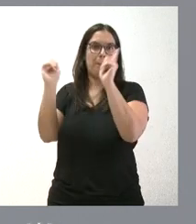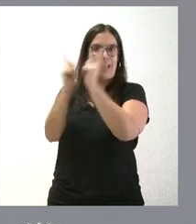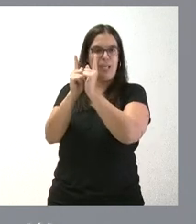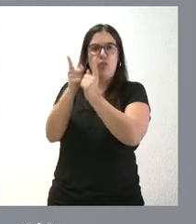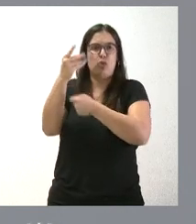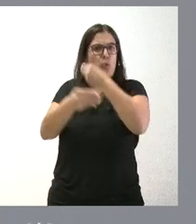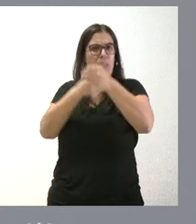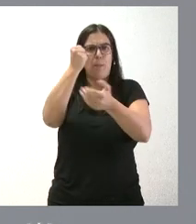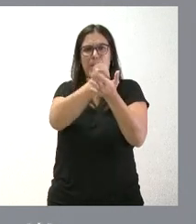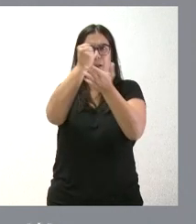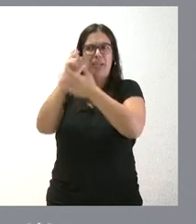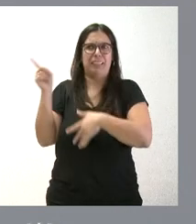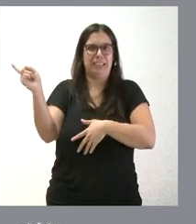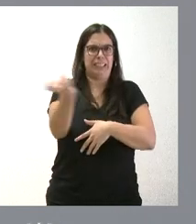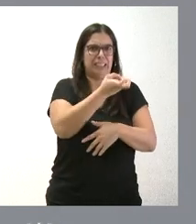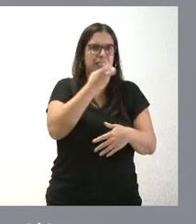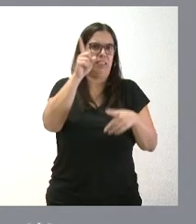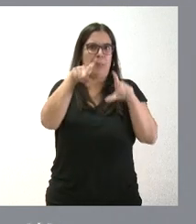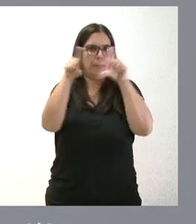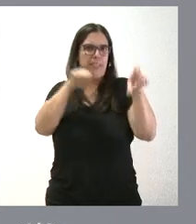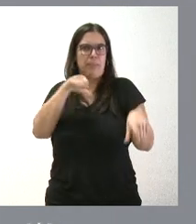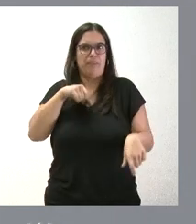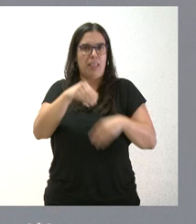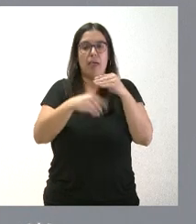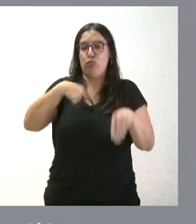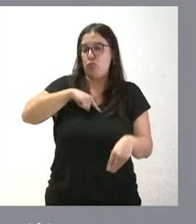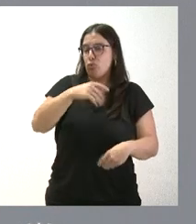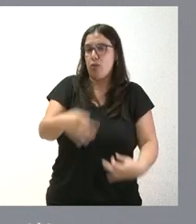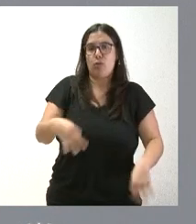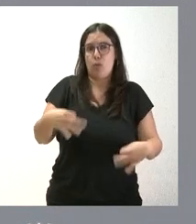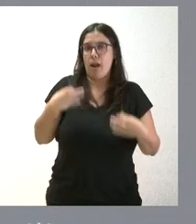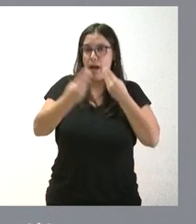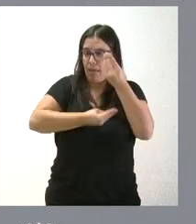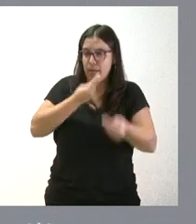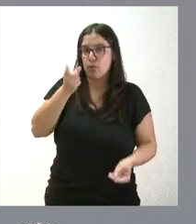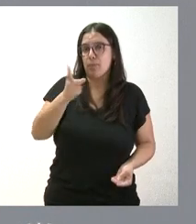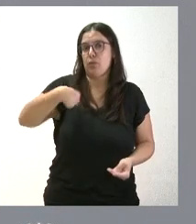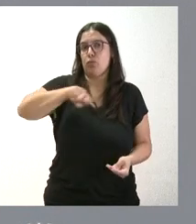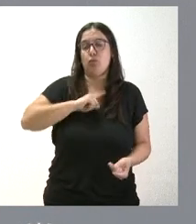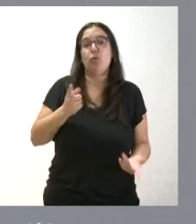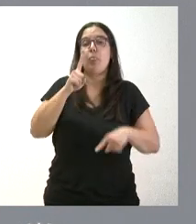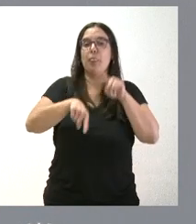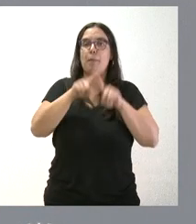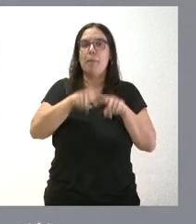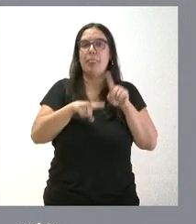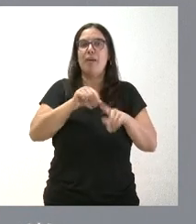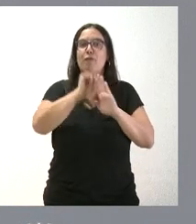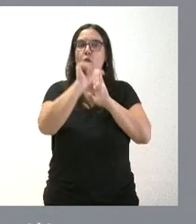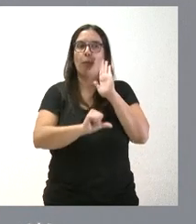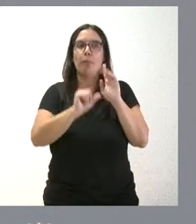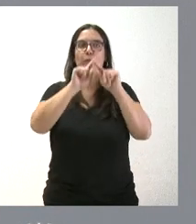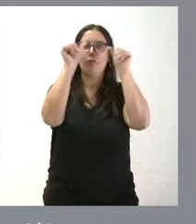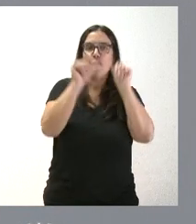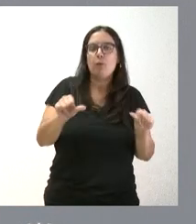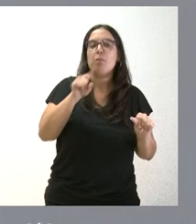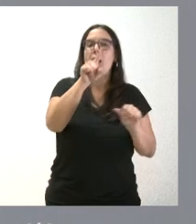todas las marcas que usted ve, también de empresas privadas y eso es lo que haremos con normalidad desde la Junta de Castilla y León. Según el tipo de soporte, se utilizará